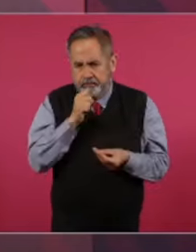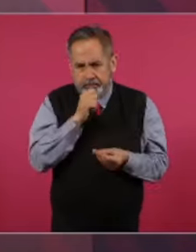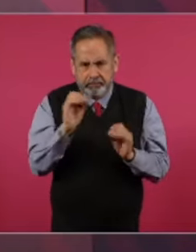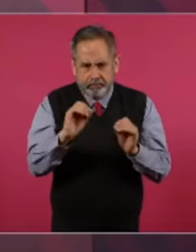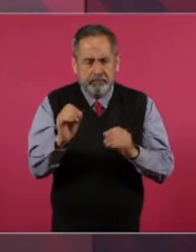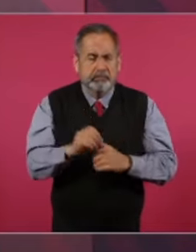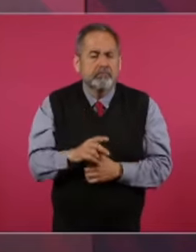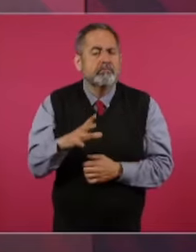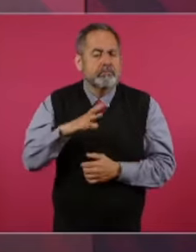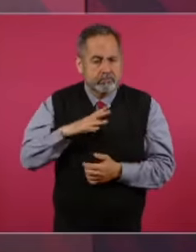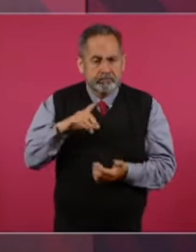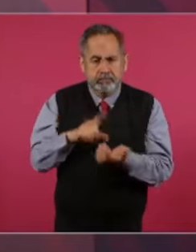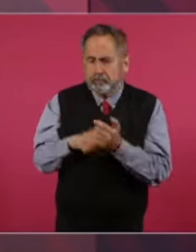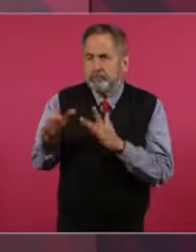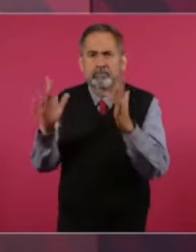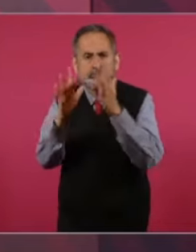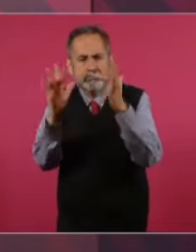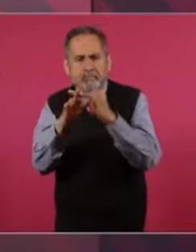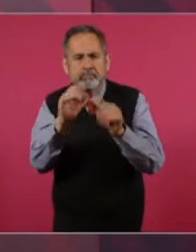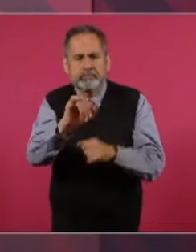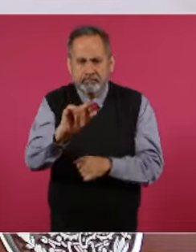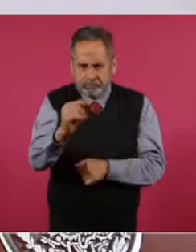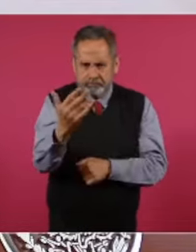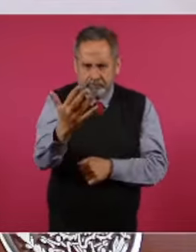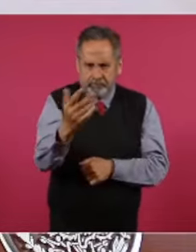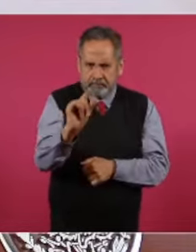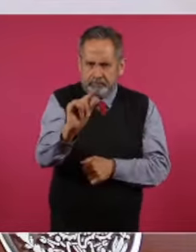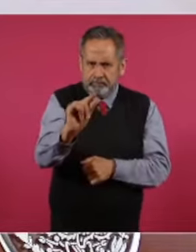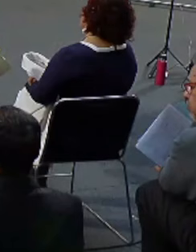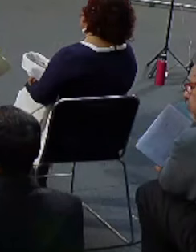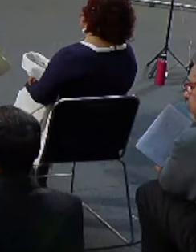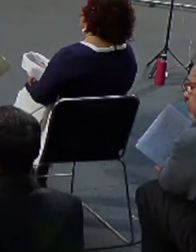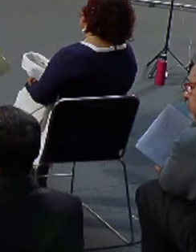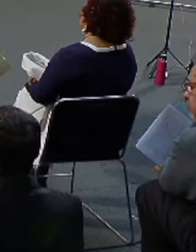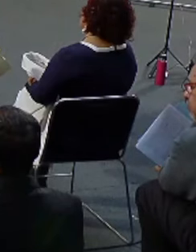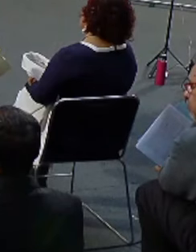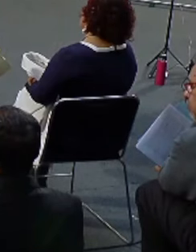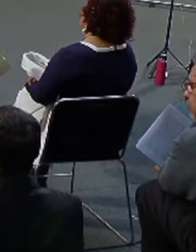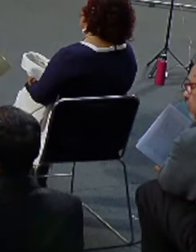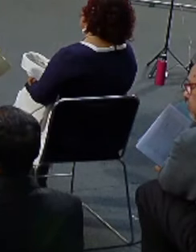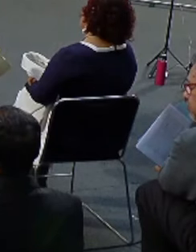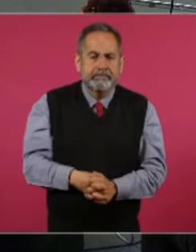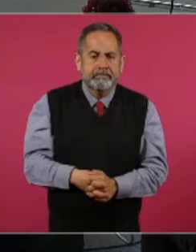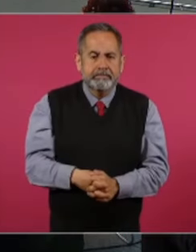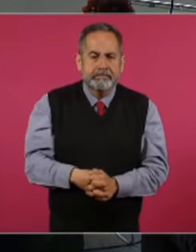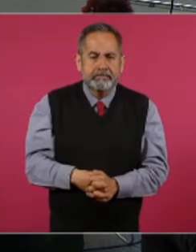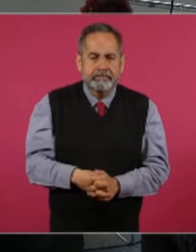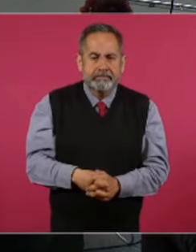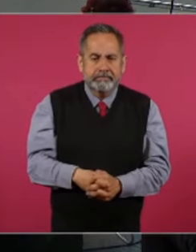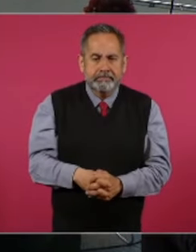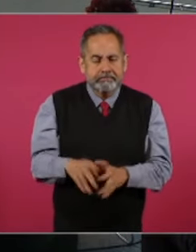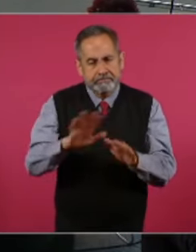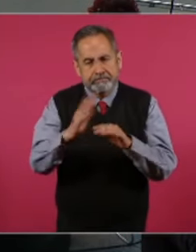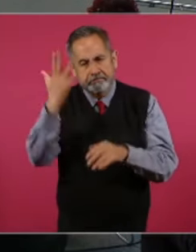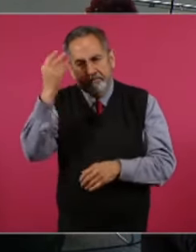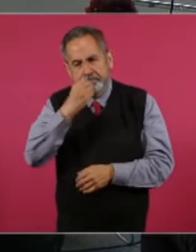hay comunicación. Espérate, ahorita vemos Lodosiel. Vámonos a esa idea.